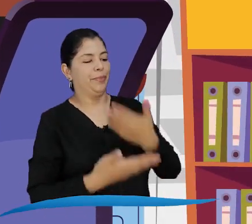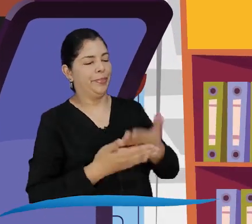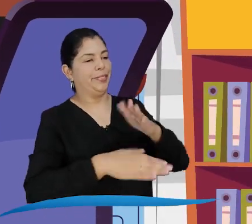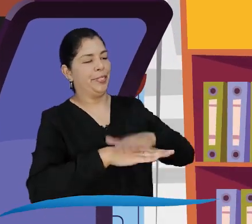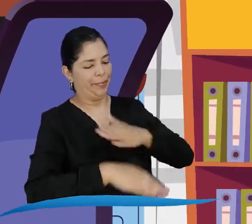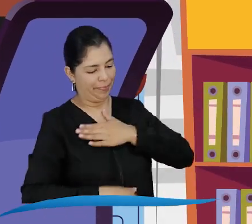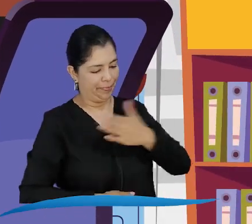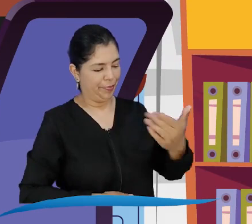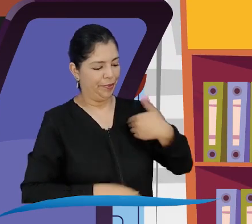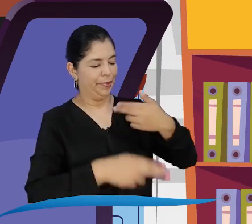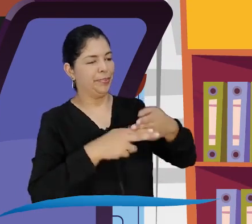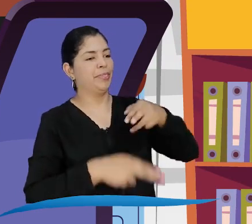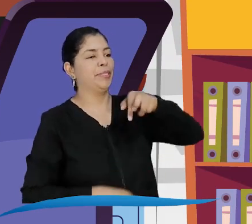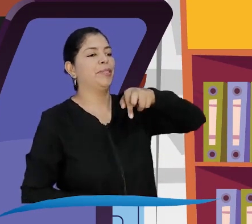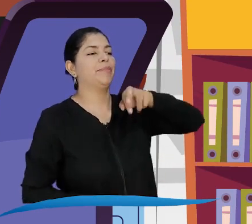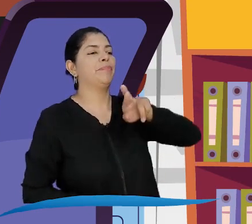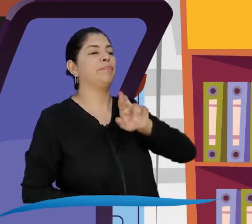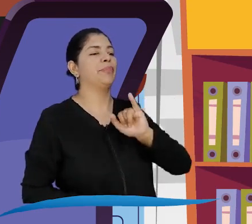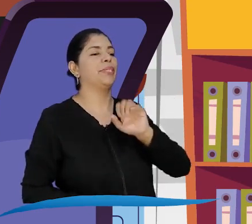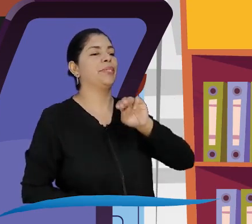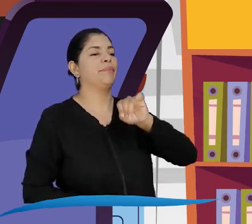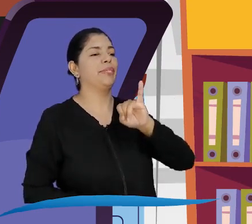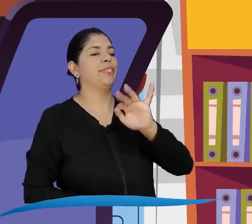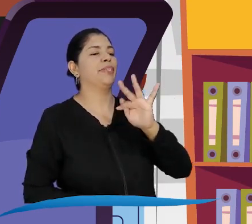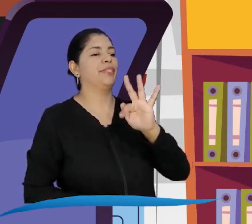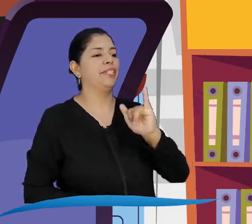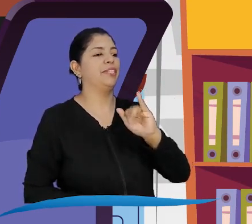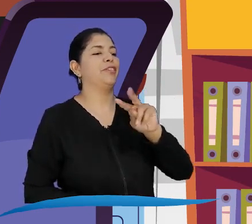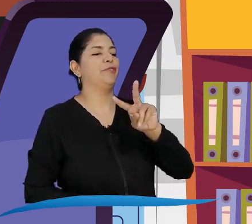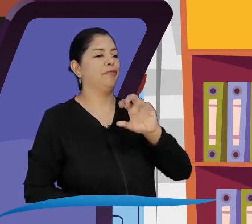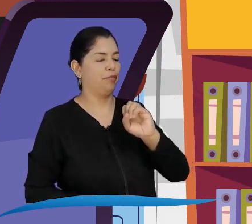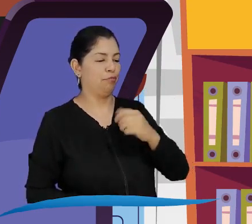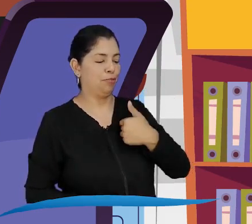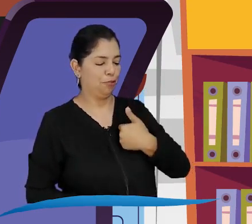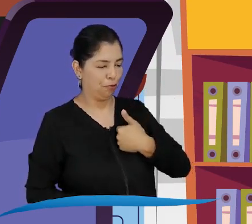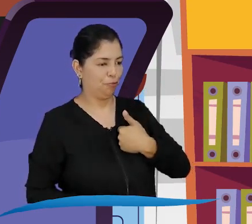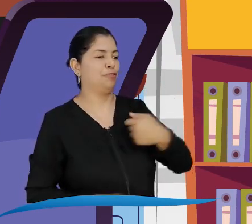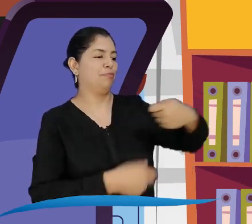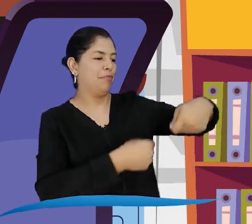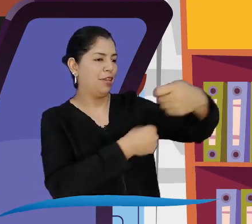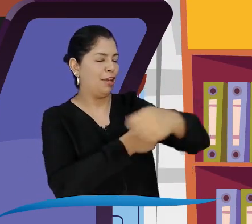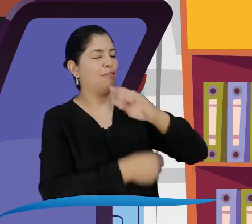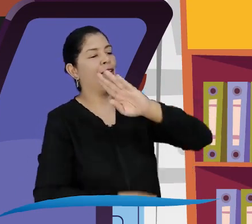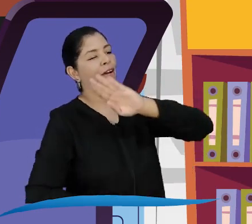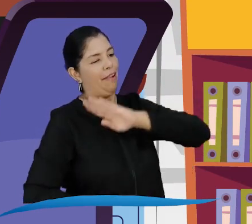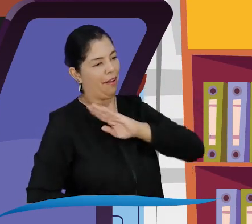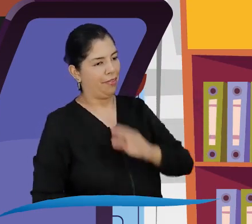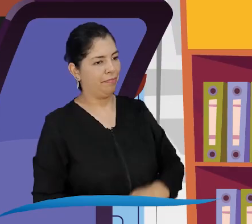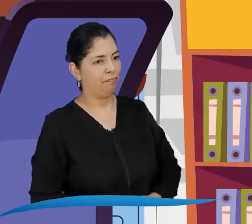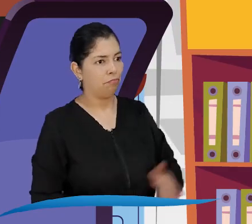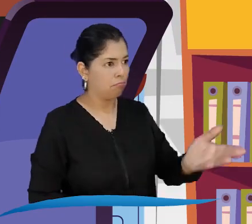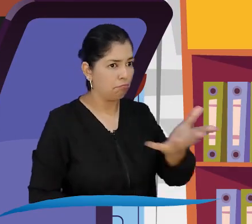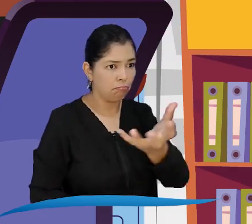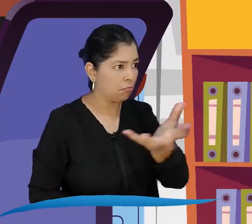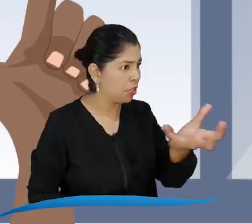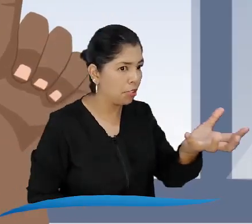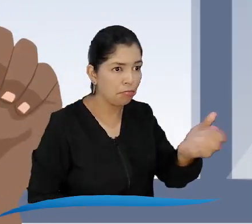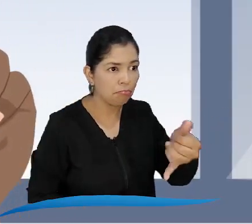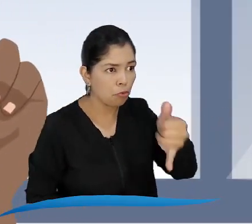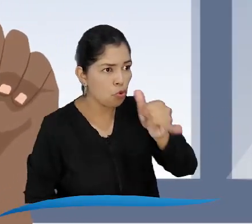Buenas tardes, doctores. Me presento. Mi nombre es Primitivo y soy la primera autoridad del hermoso municipio de Los Bananos.